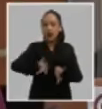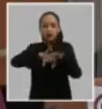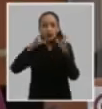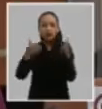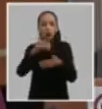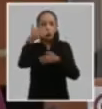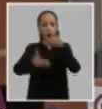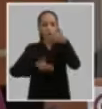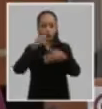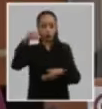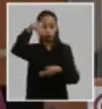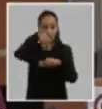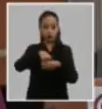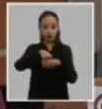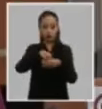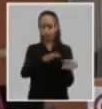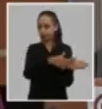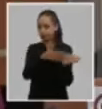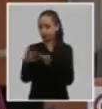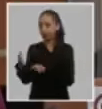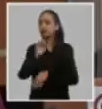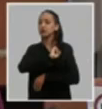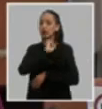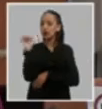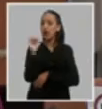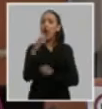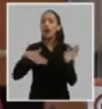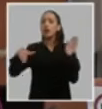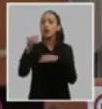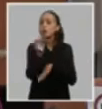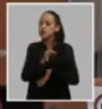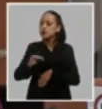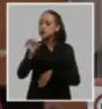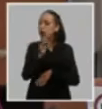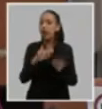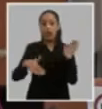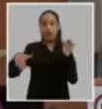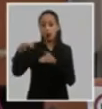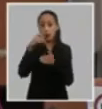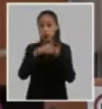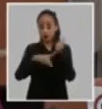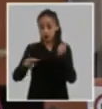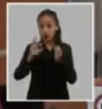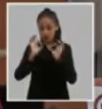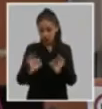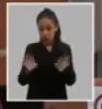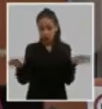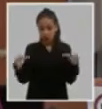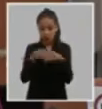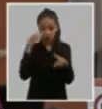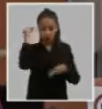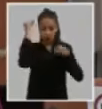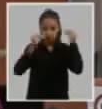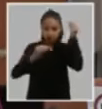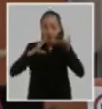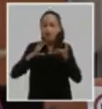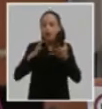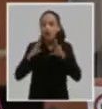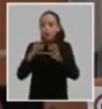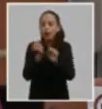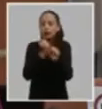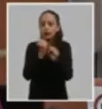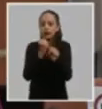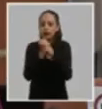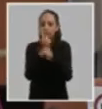procesos se ha logrado articular a nivel municipal y provincial y así se valoró en la comisión todo un sistema de trabajo para